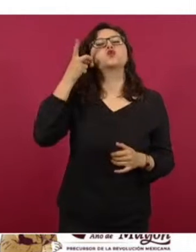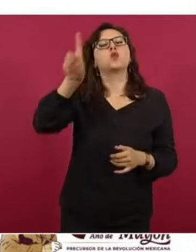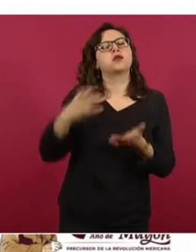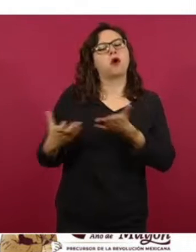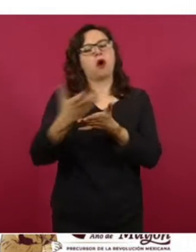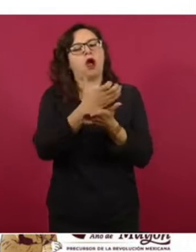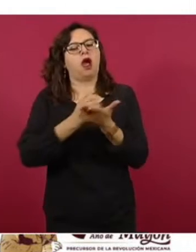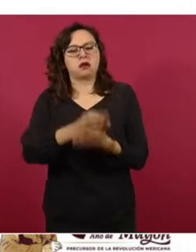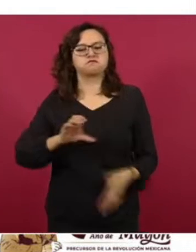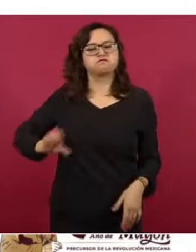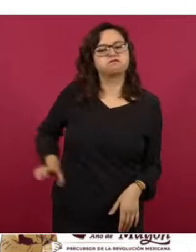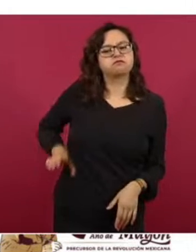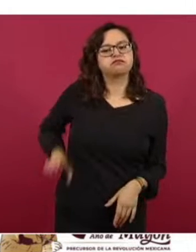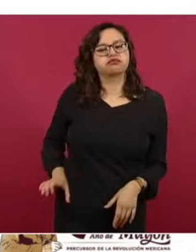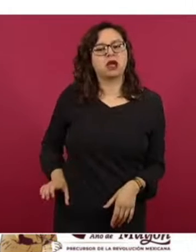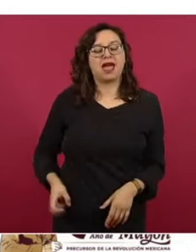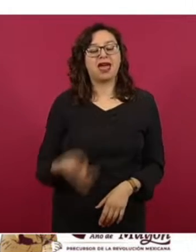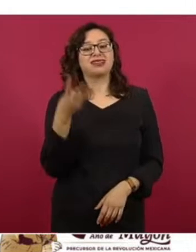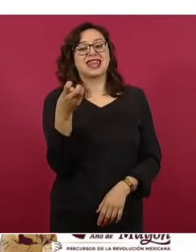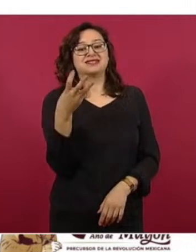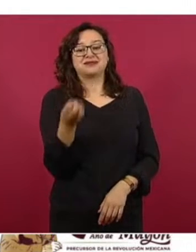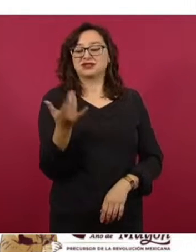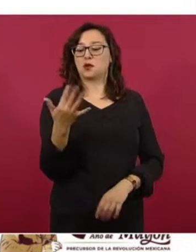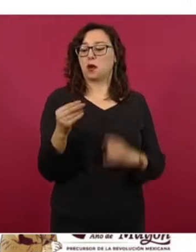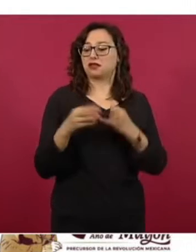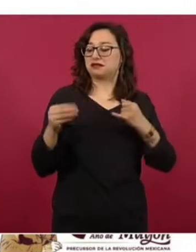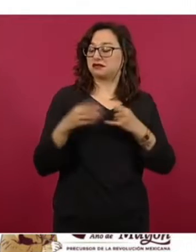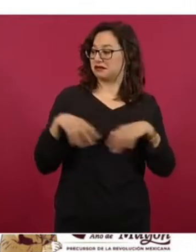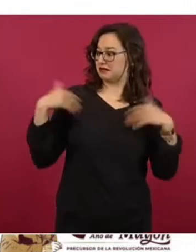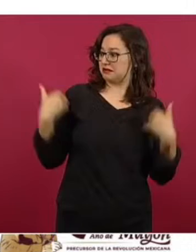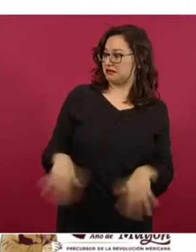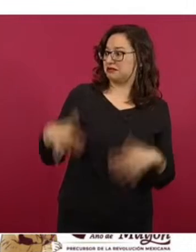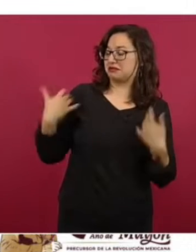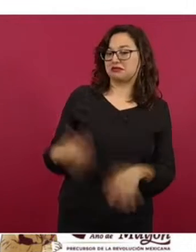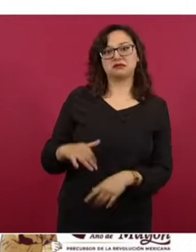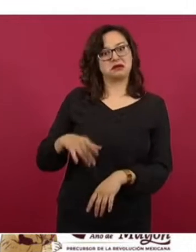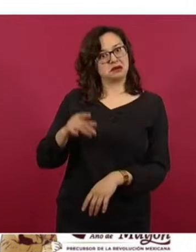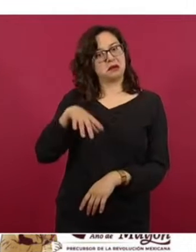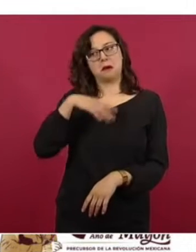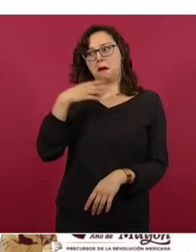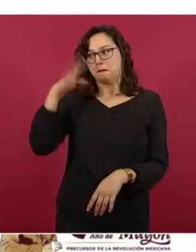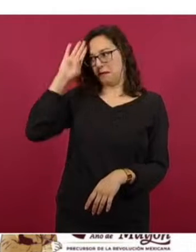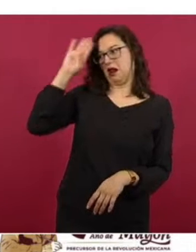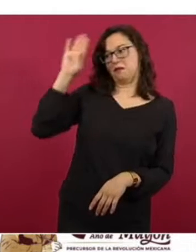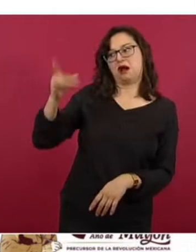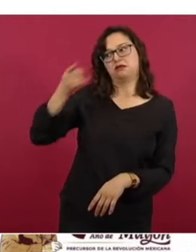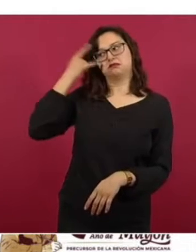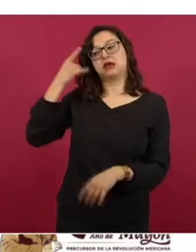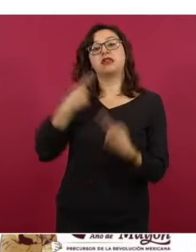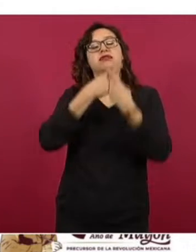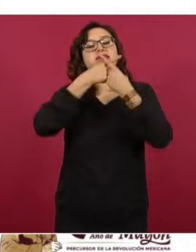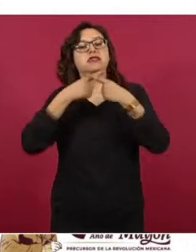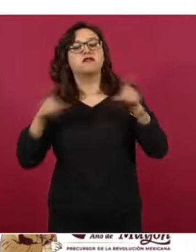con 51 centavos de margen estos angelitos de BP allá en Campeche. Comparado con los 15